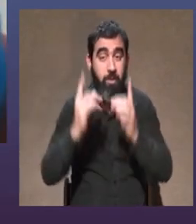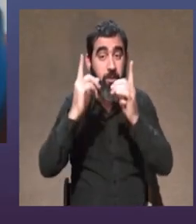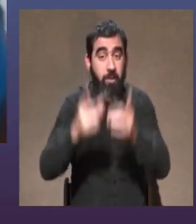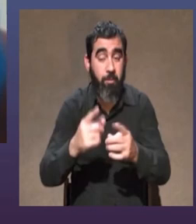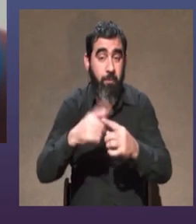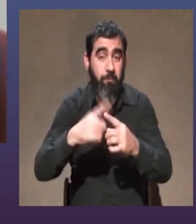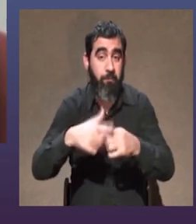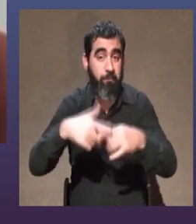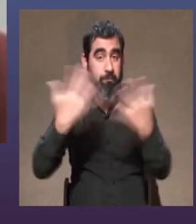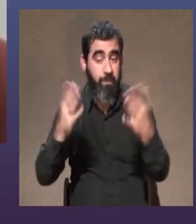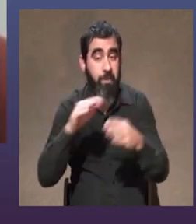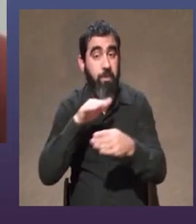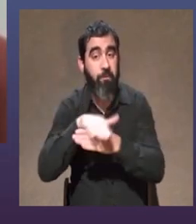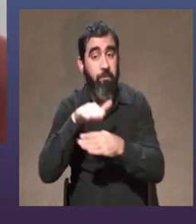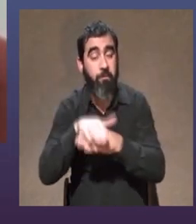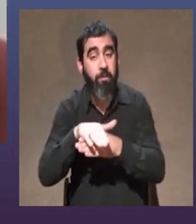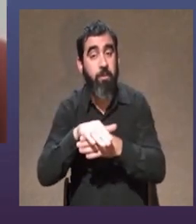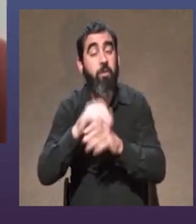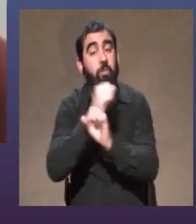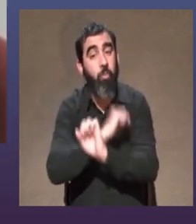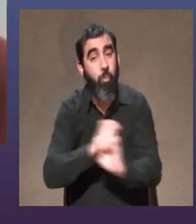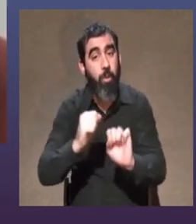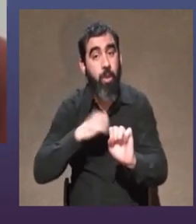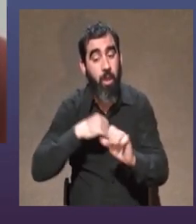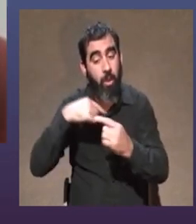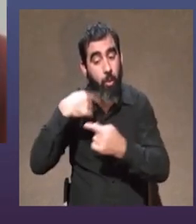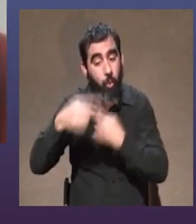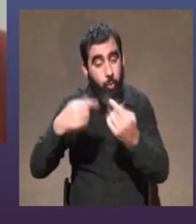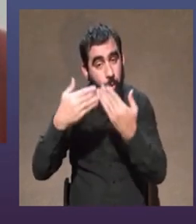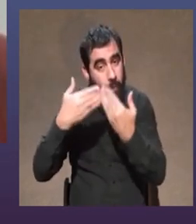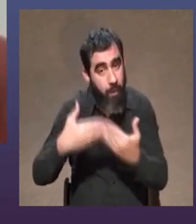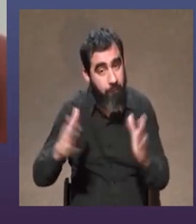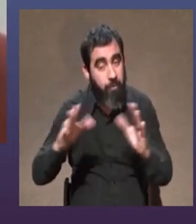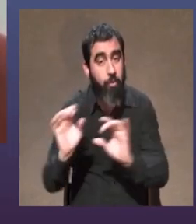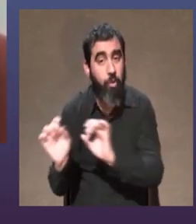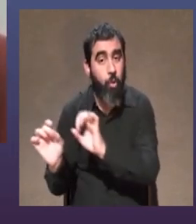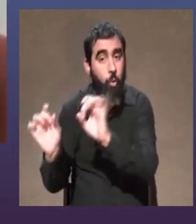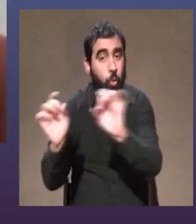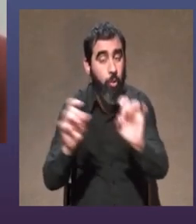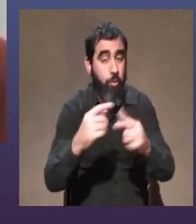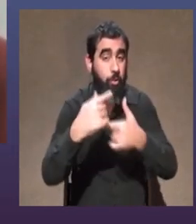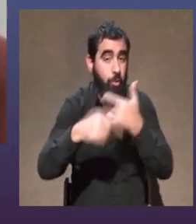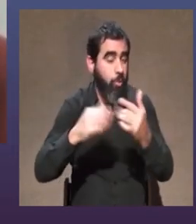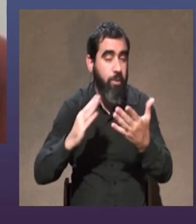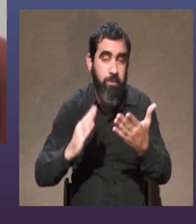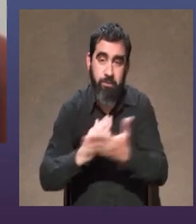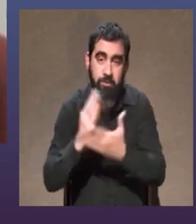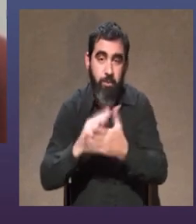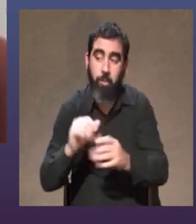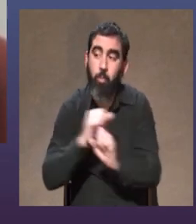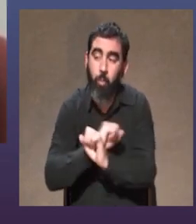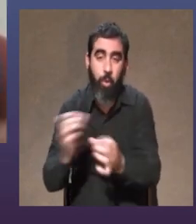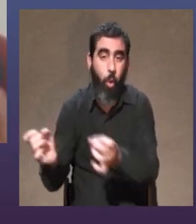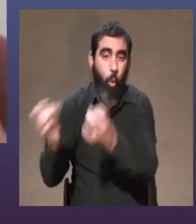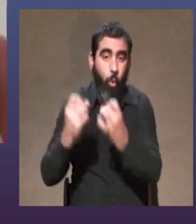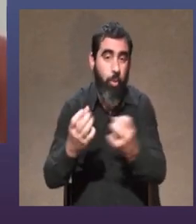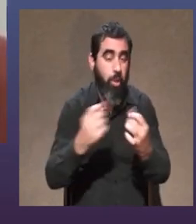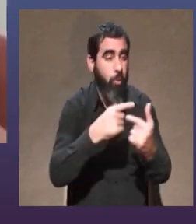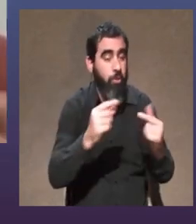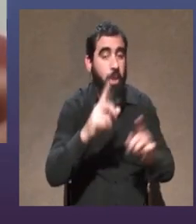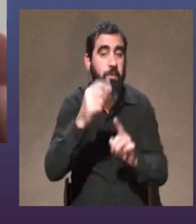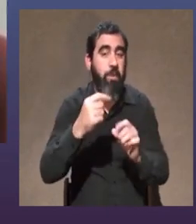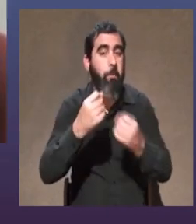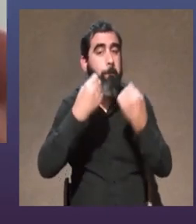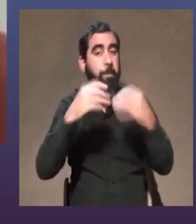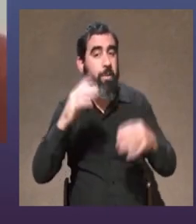también celebro la posibilidad de permanecer abiertos al contagio permanente que